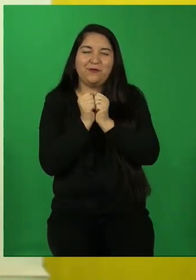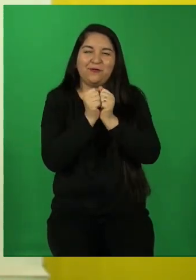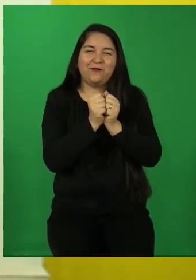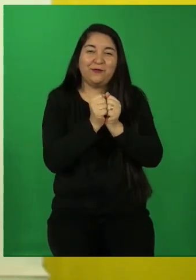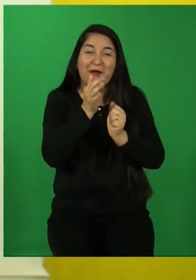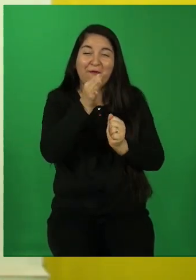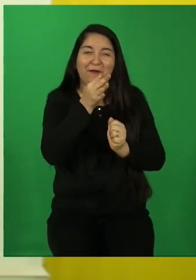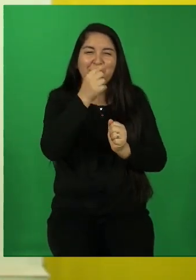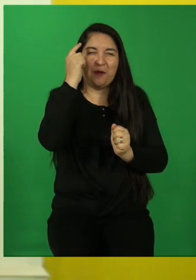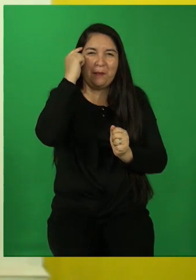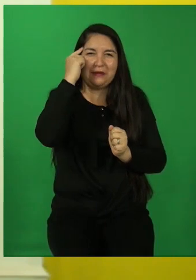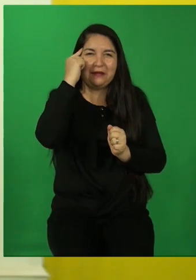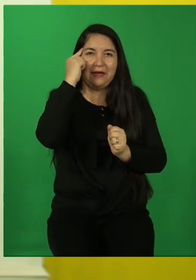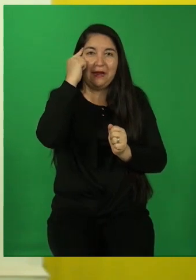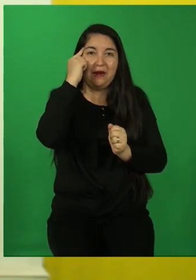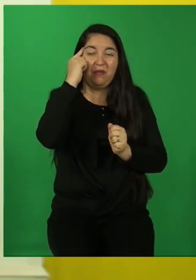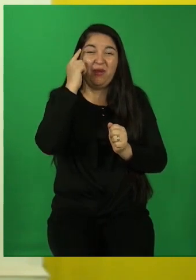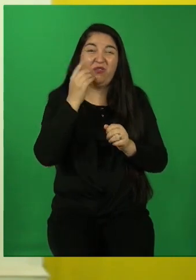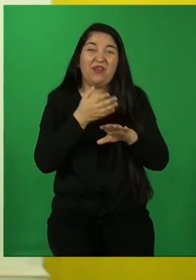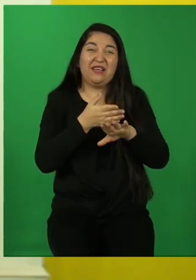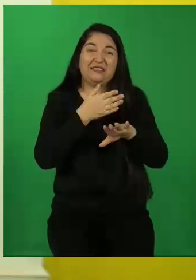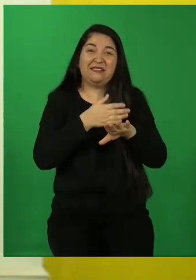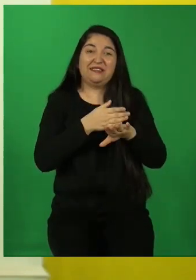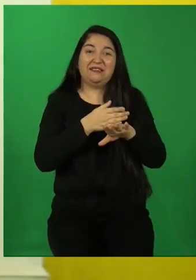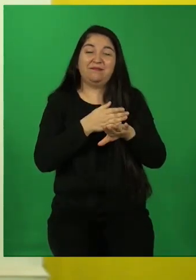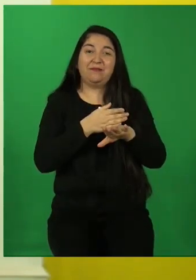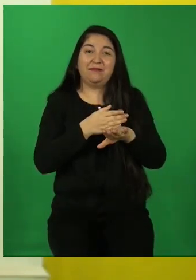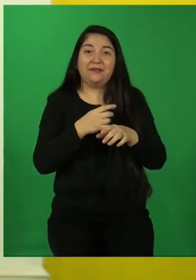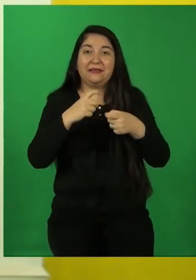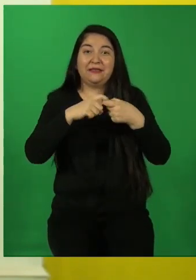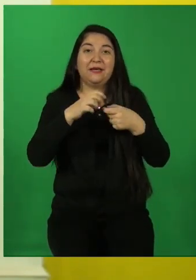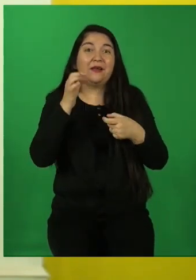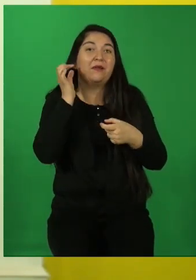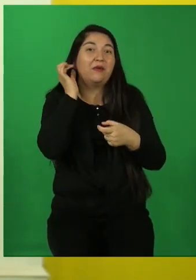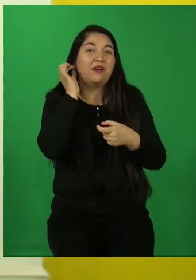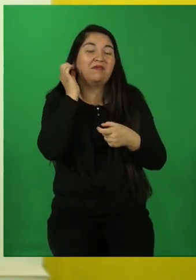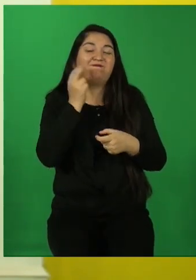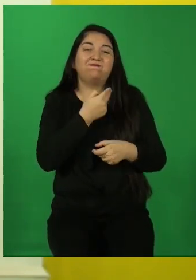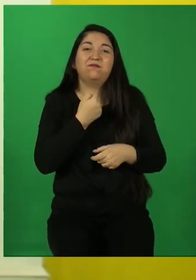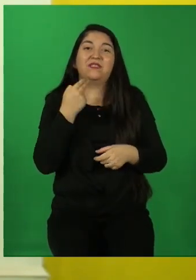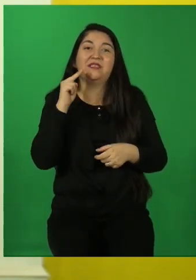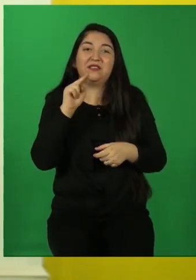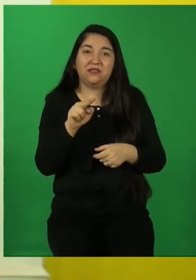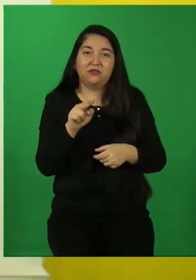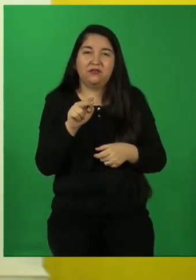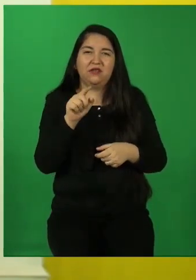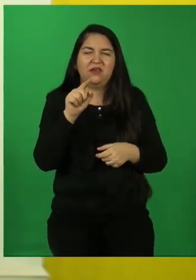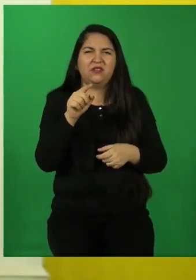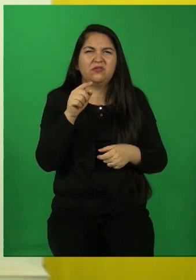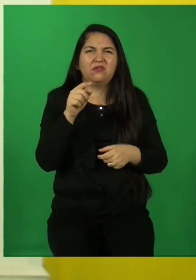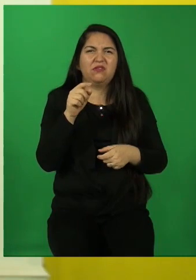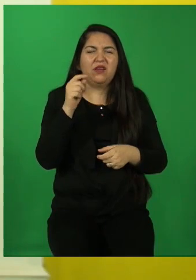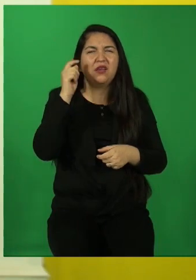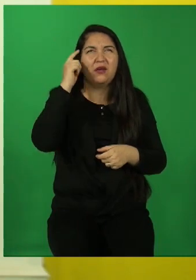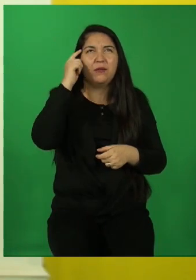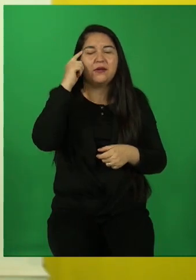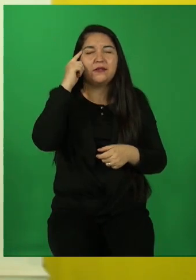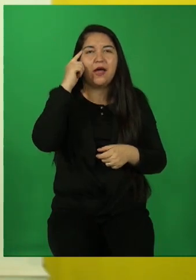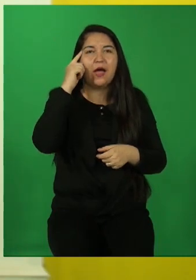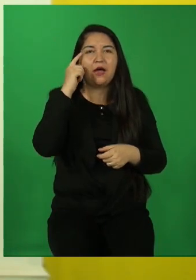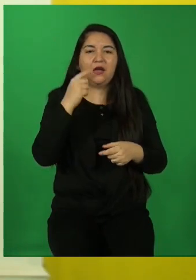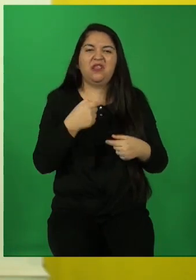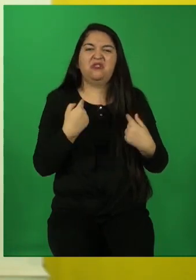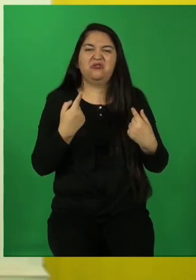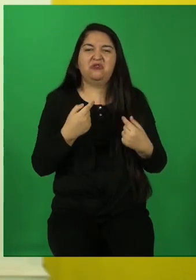porque ella falleció. Entonces, este tópico apunta a que uno no puede dejar pasar el